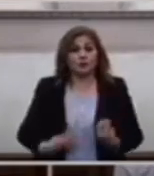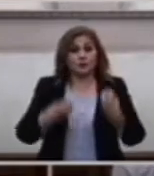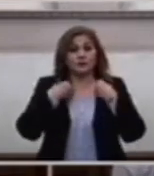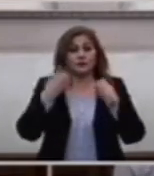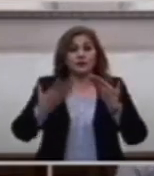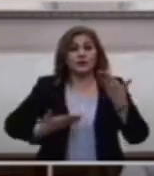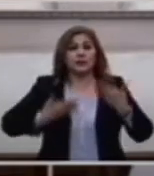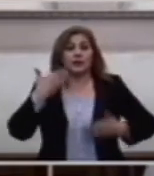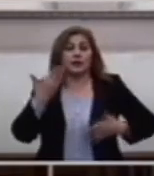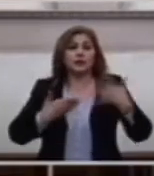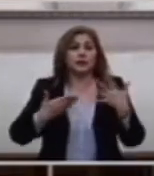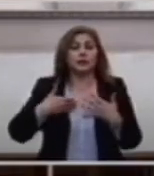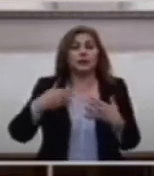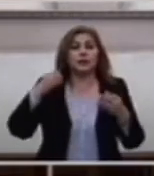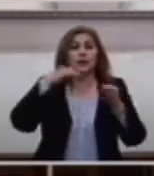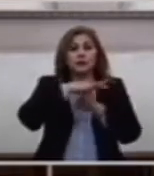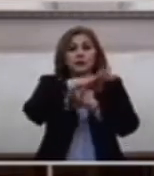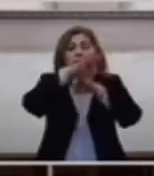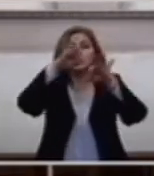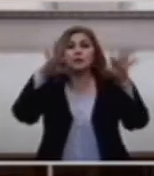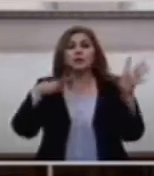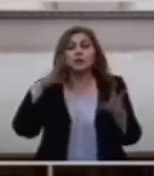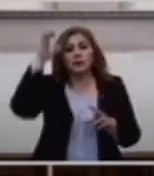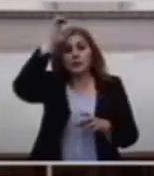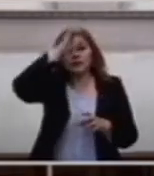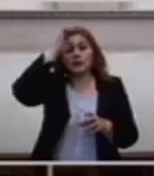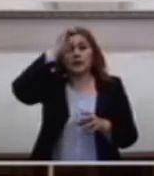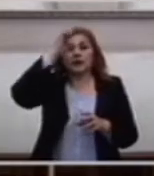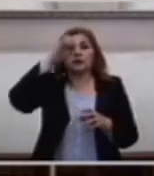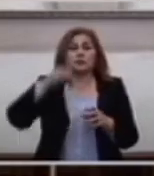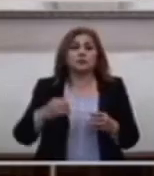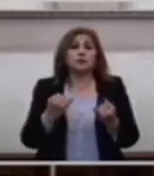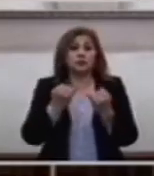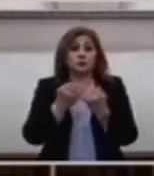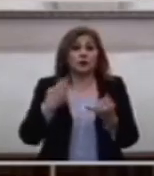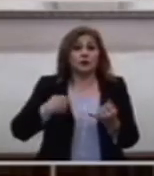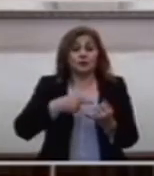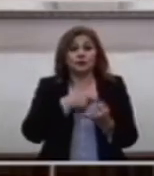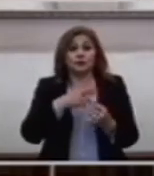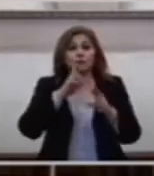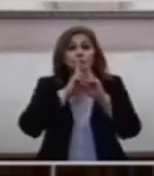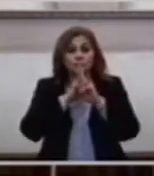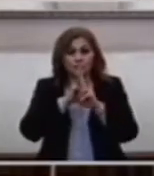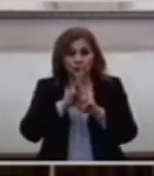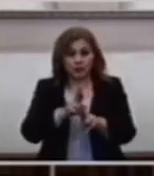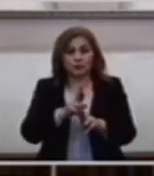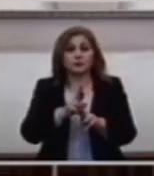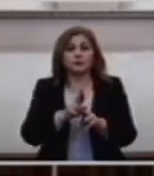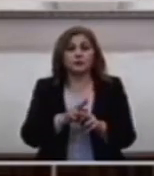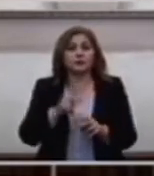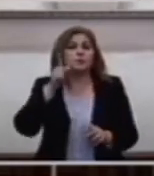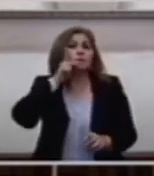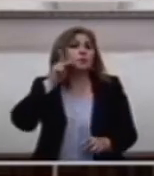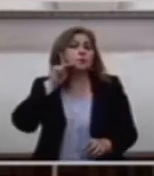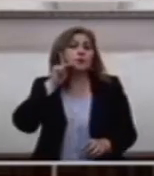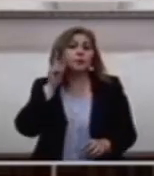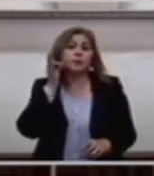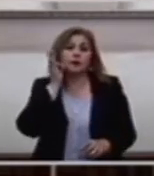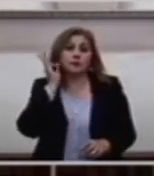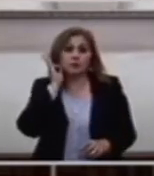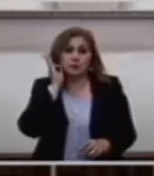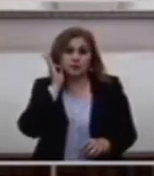Alegría Del Evangelio Y Nosotros También Respondamos Le Al Papa Francisco